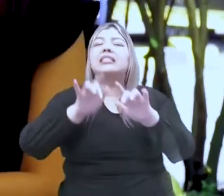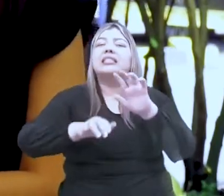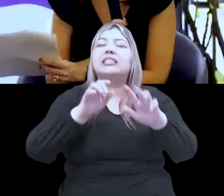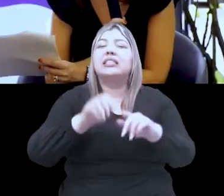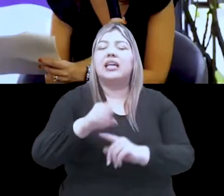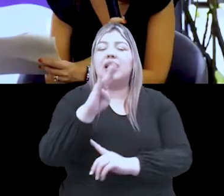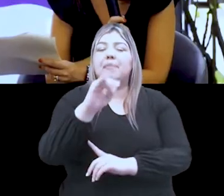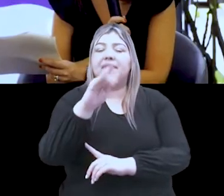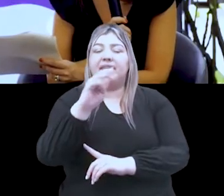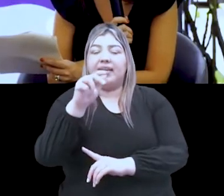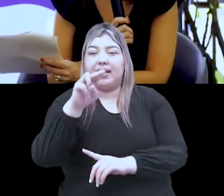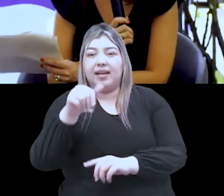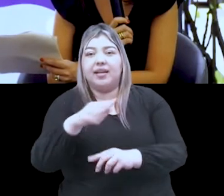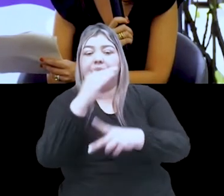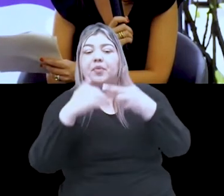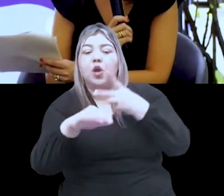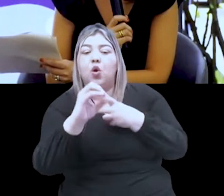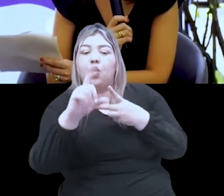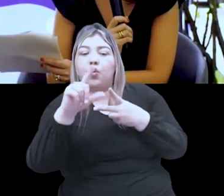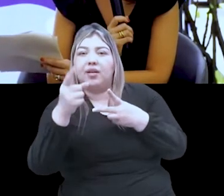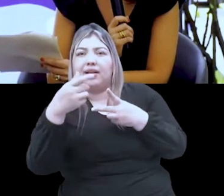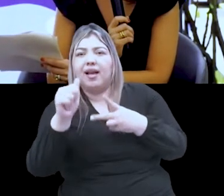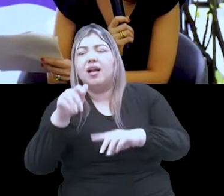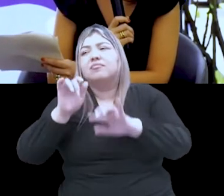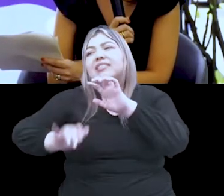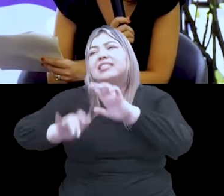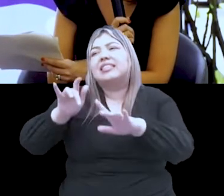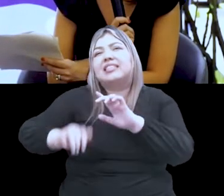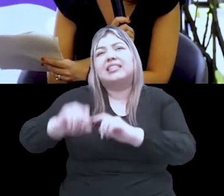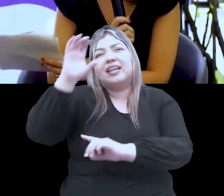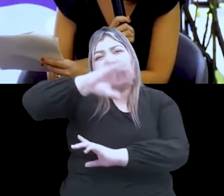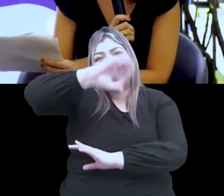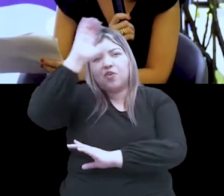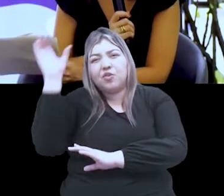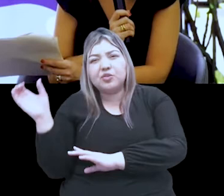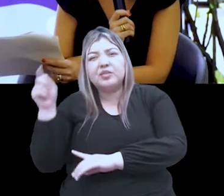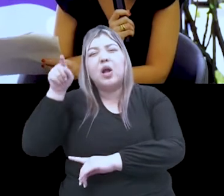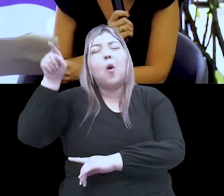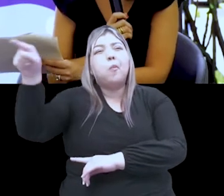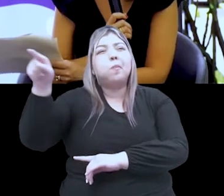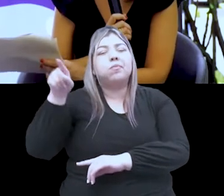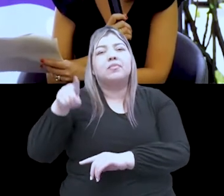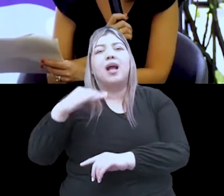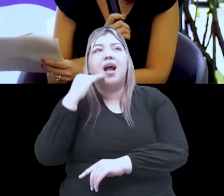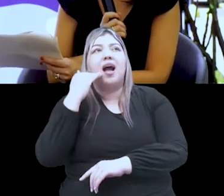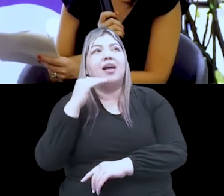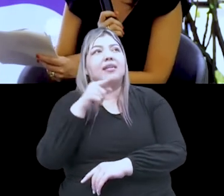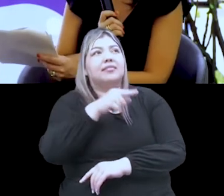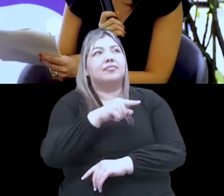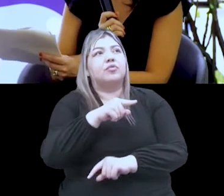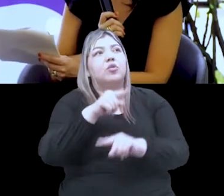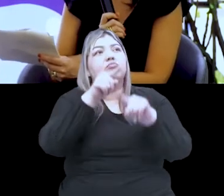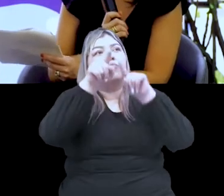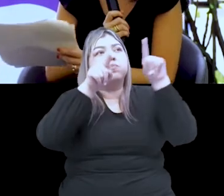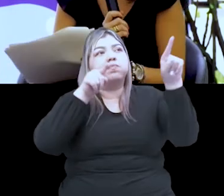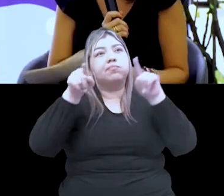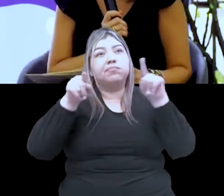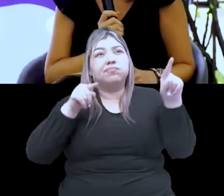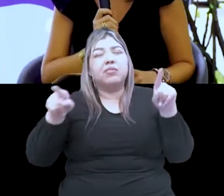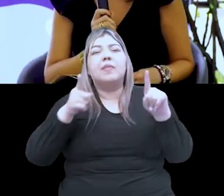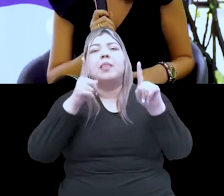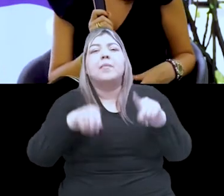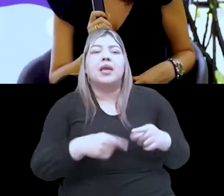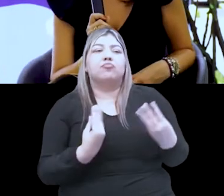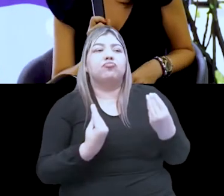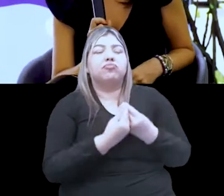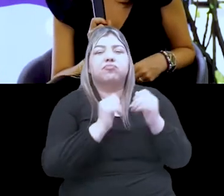Catalina, en fin, todos los secretarios que estaban en la Costa Atlántica con la doctora Mónica. Y pues tengo hoy el privilegio, acá me acompaña la